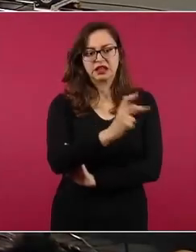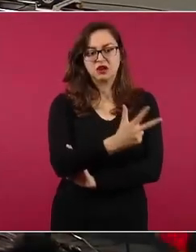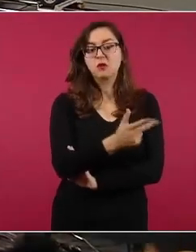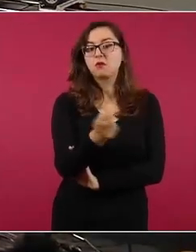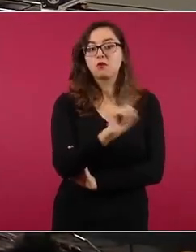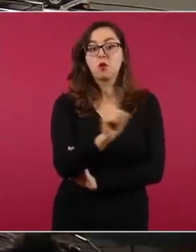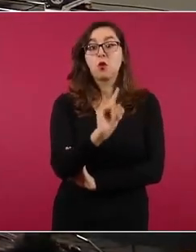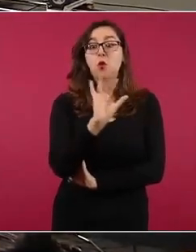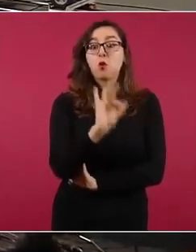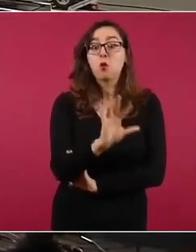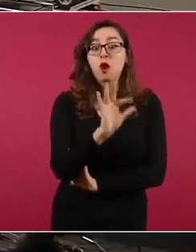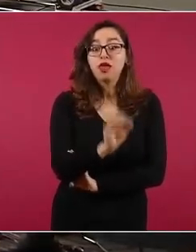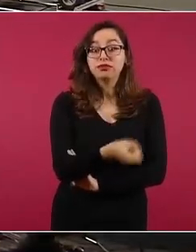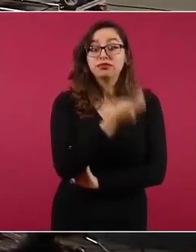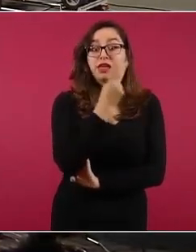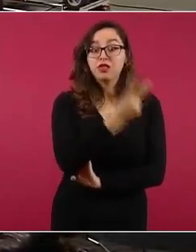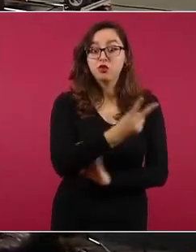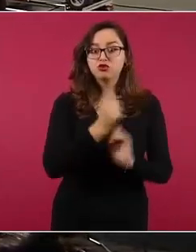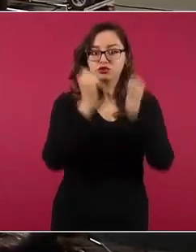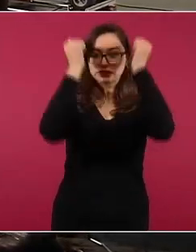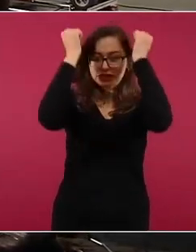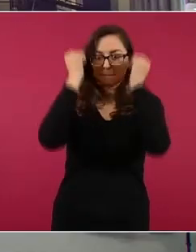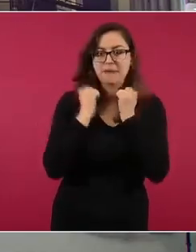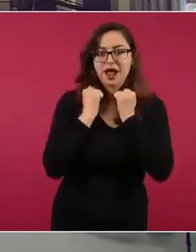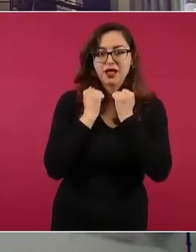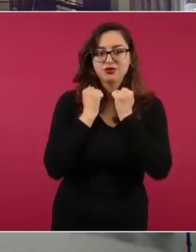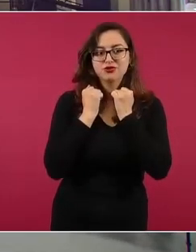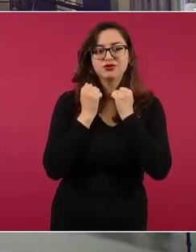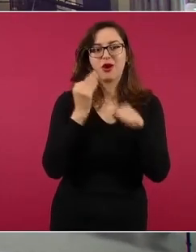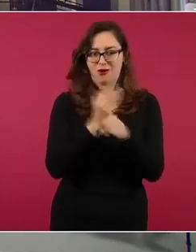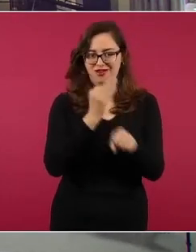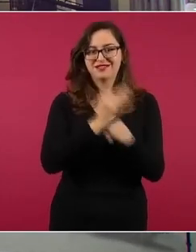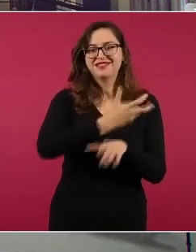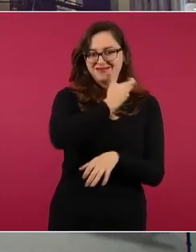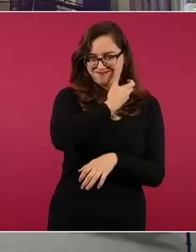A ver, de una vez vamos a destapar.